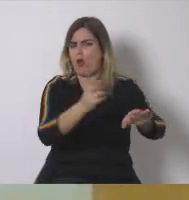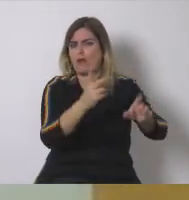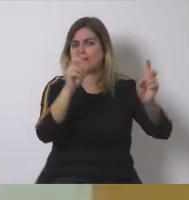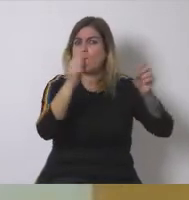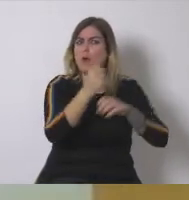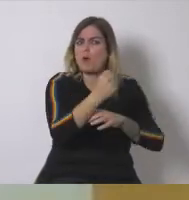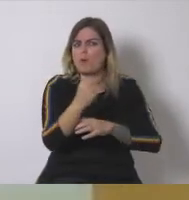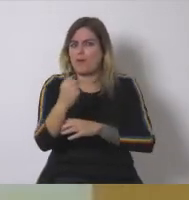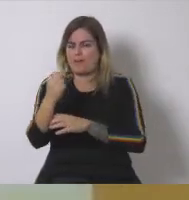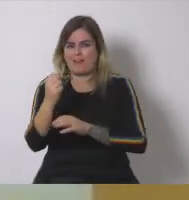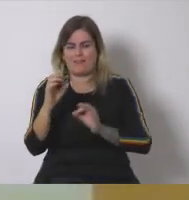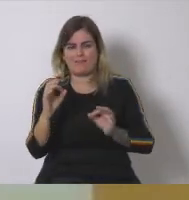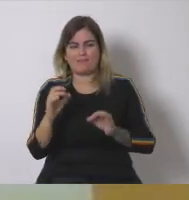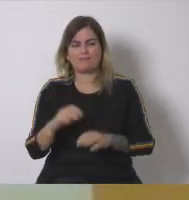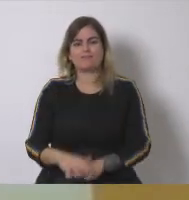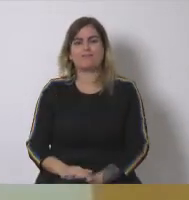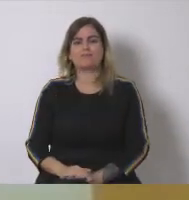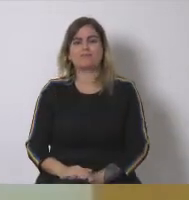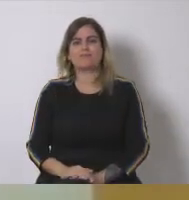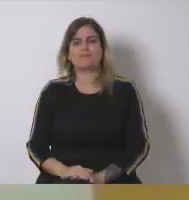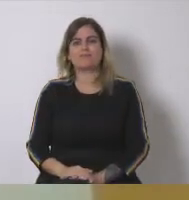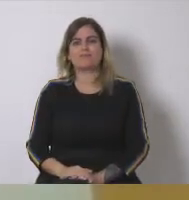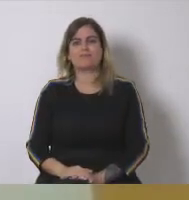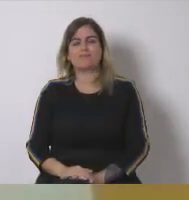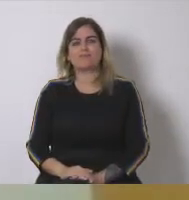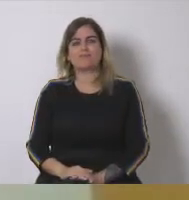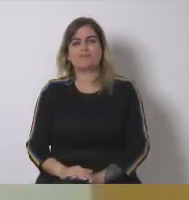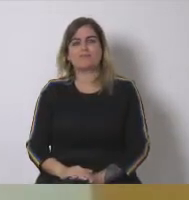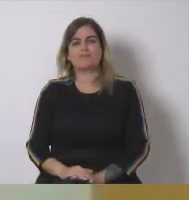debate hay que plantear los límites y necesidades